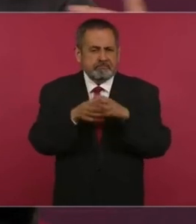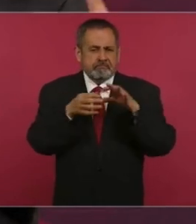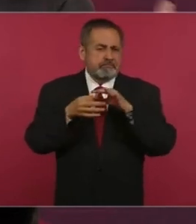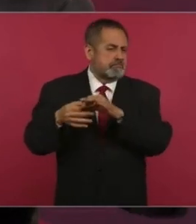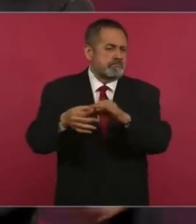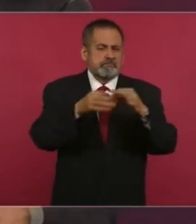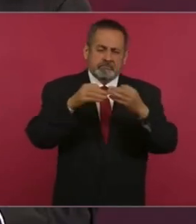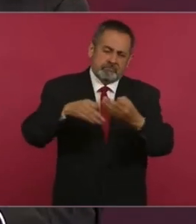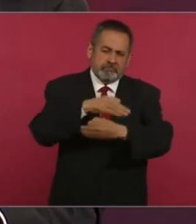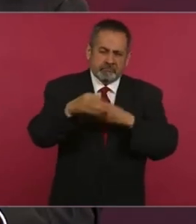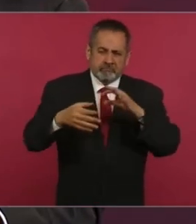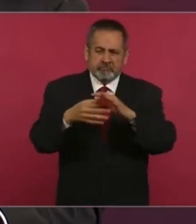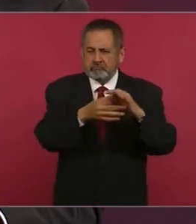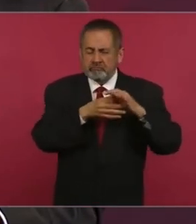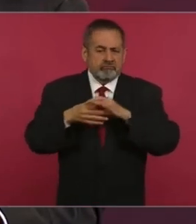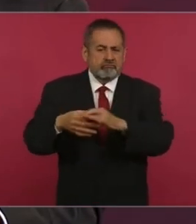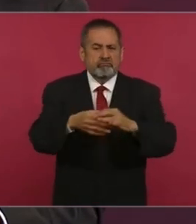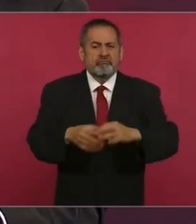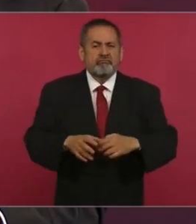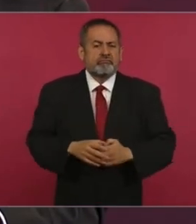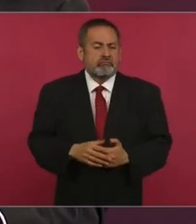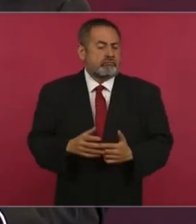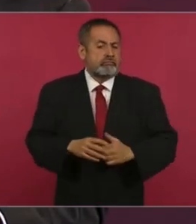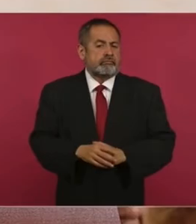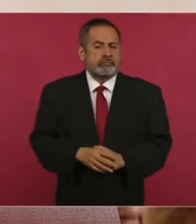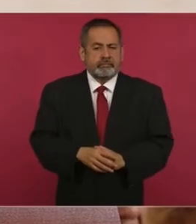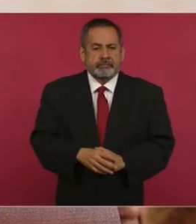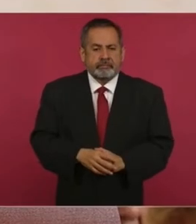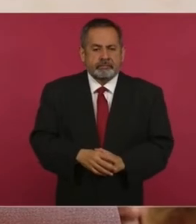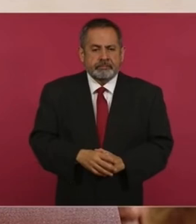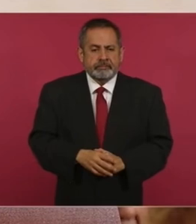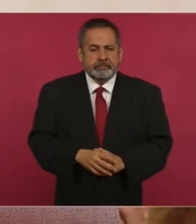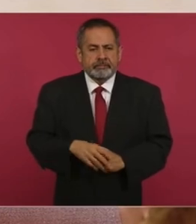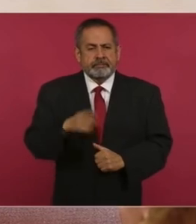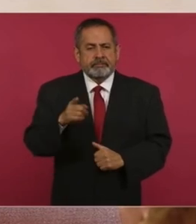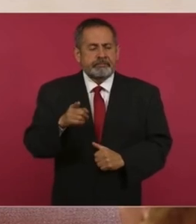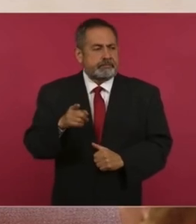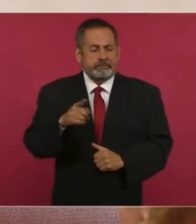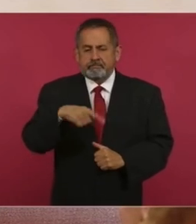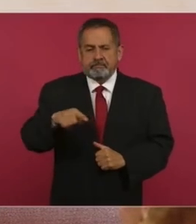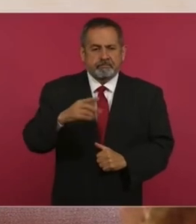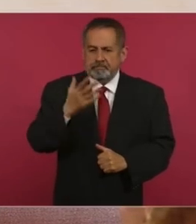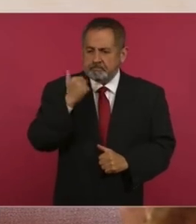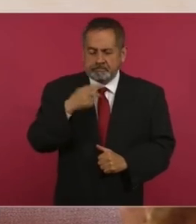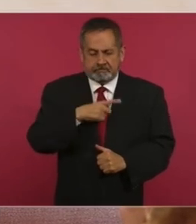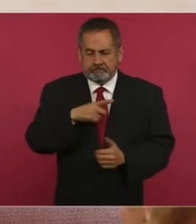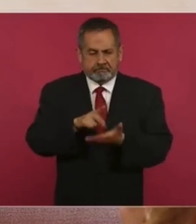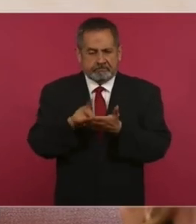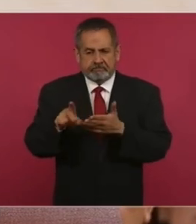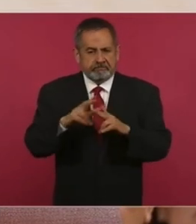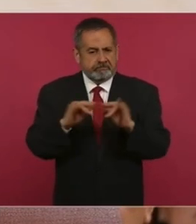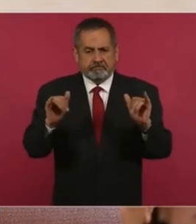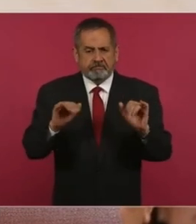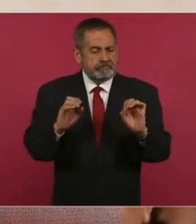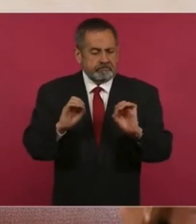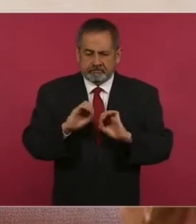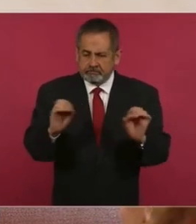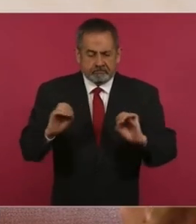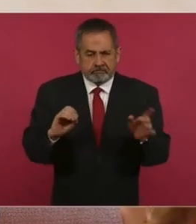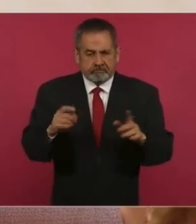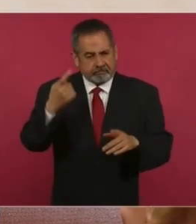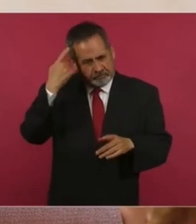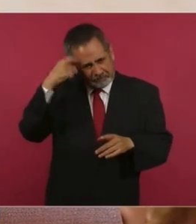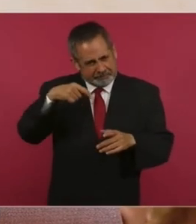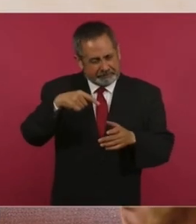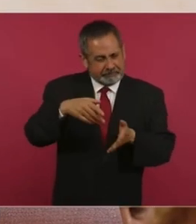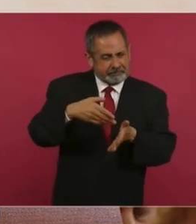y nadie tiene el derecho de excluir